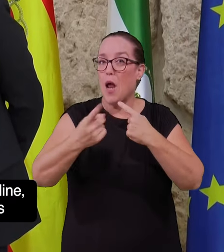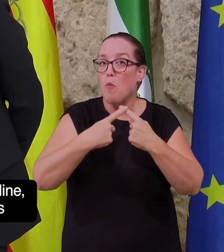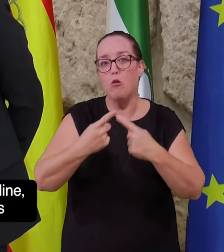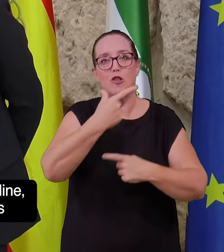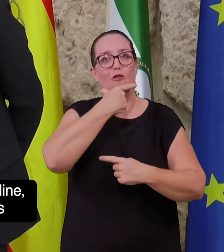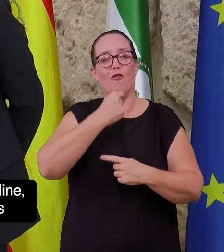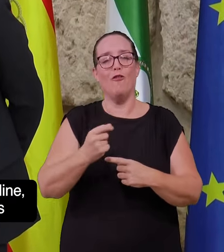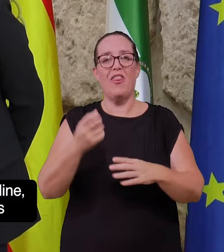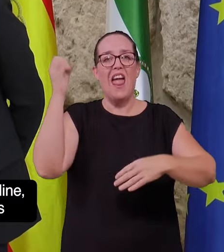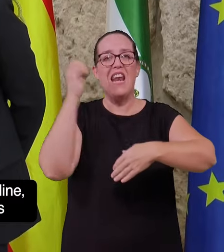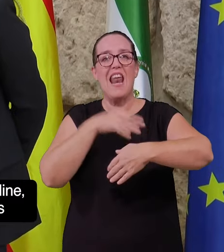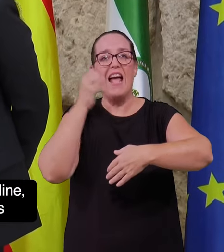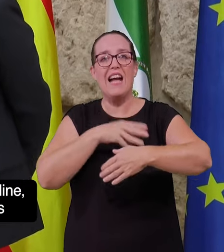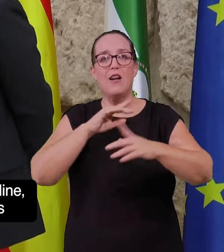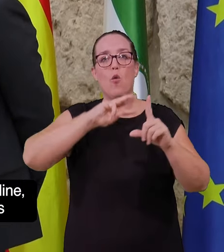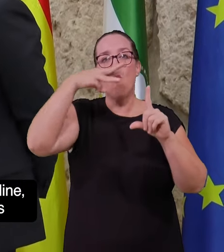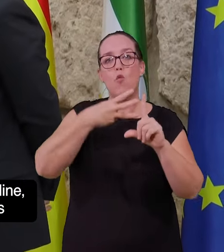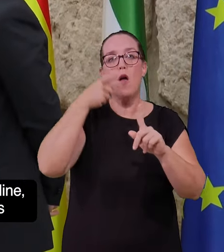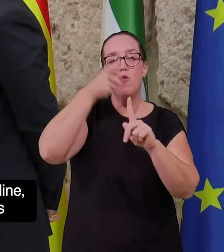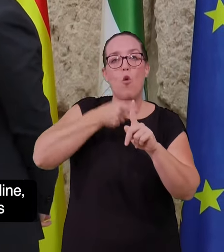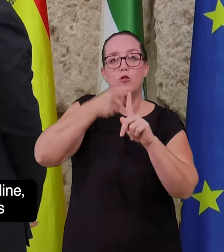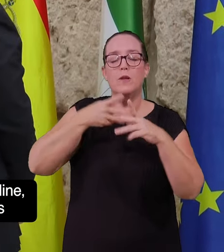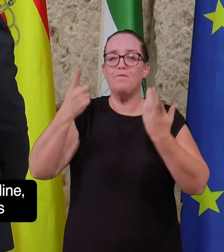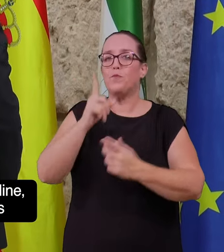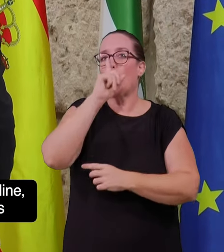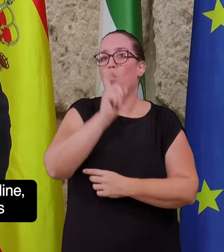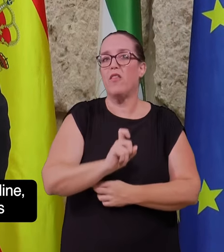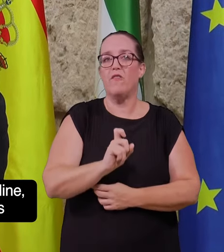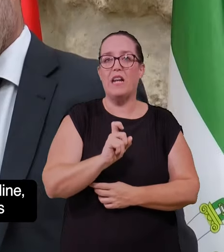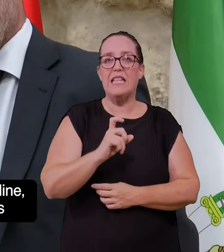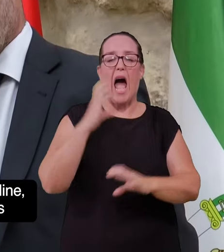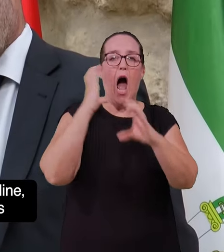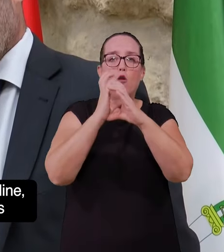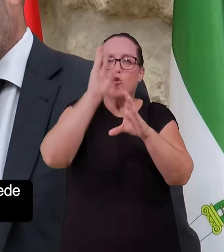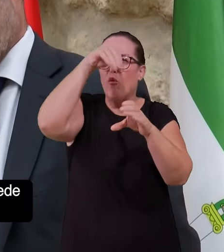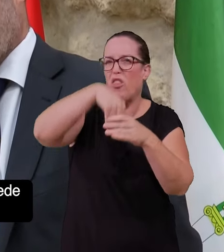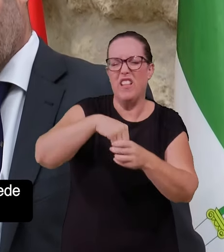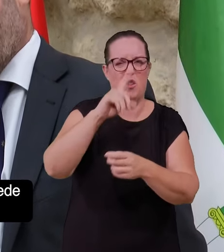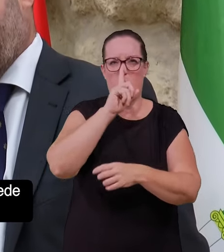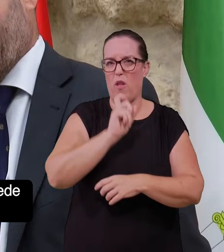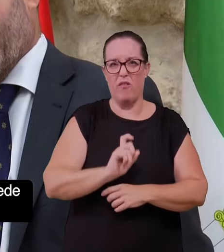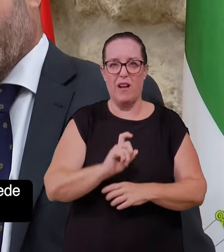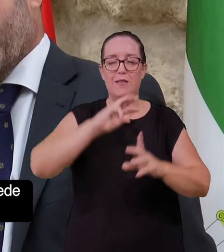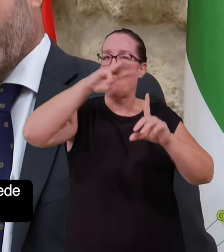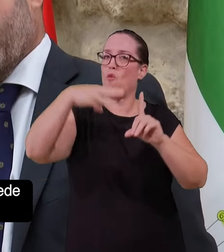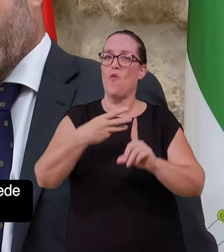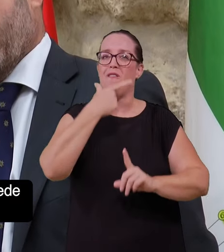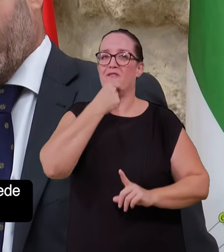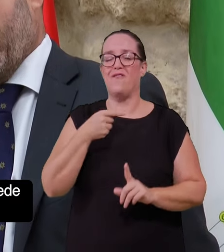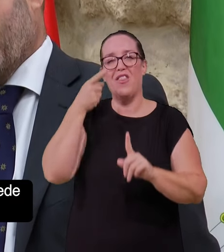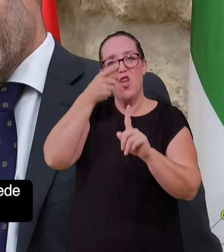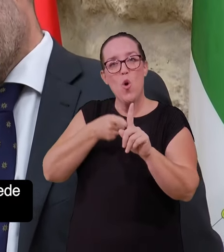este modo, todas las recargas se pueden hacer online, por lo que no es preciso cargar en el propio autobús o en los puntos de recarga